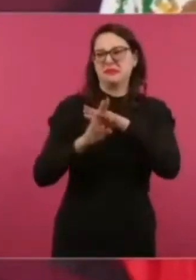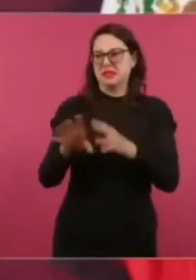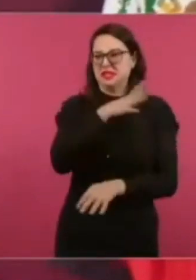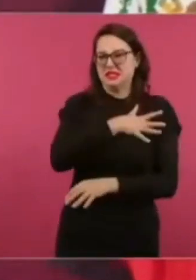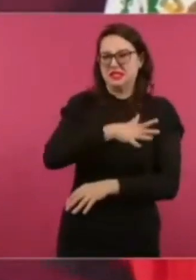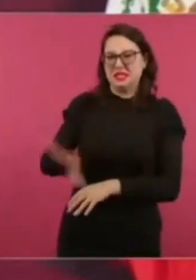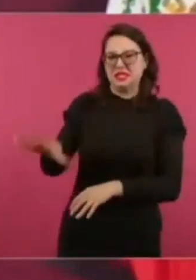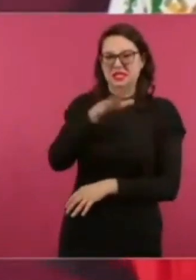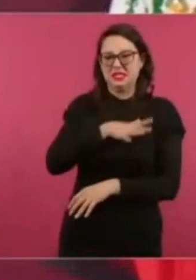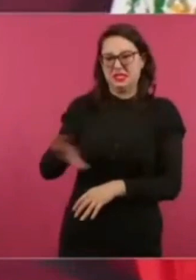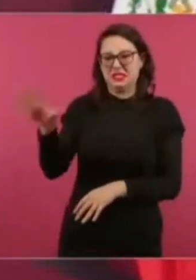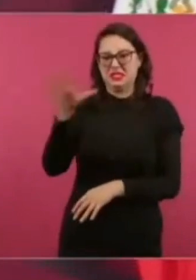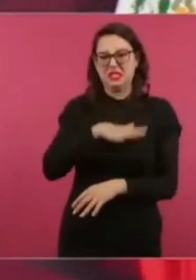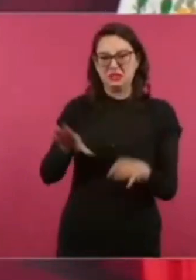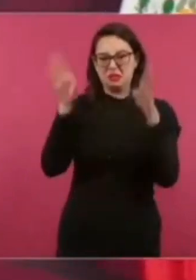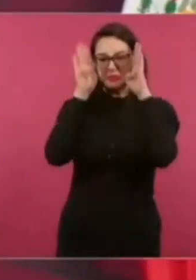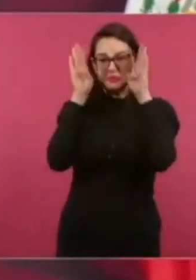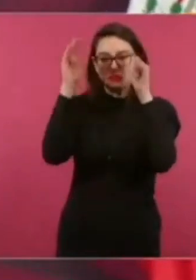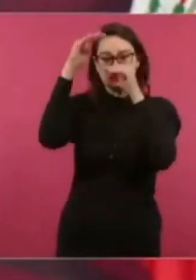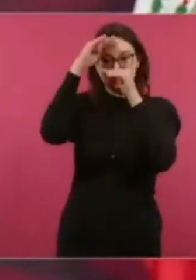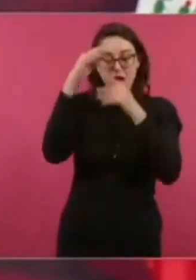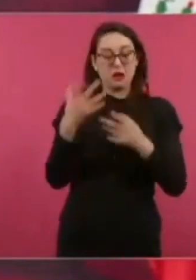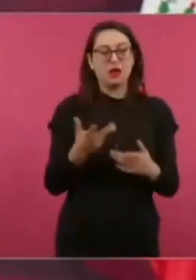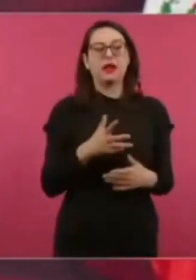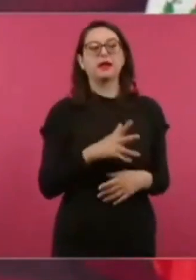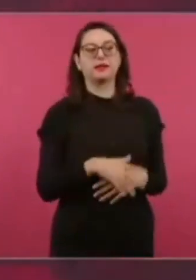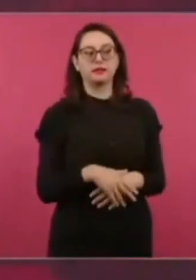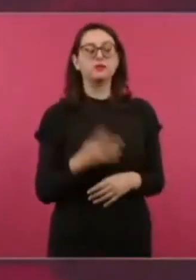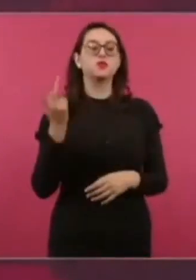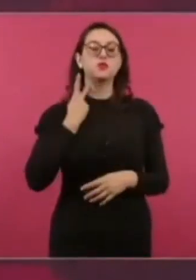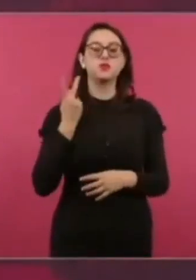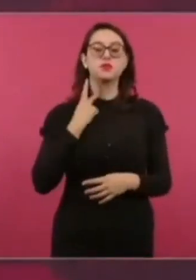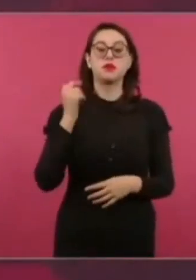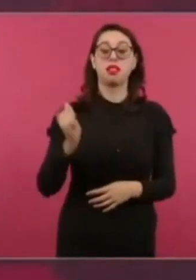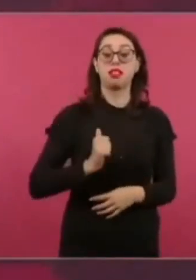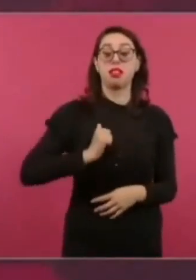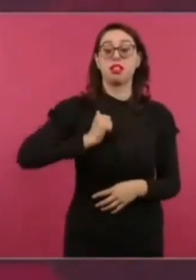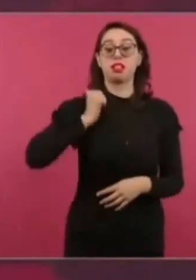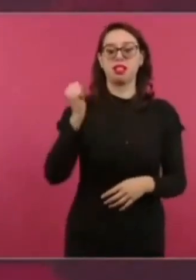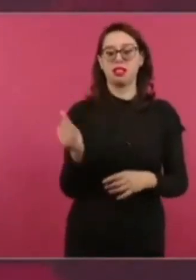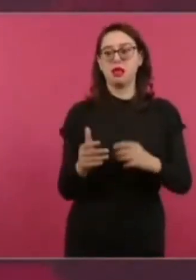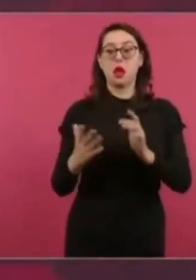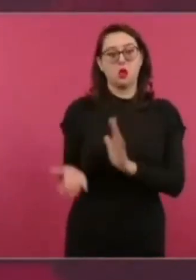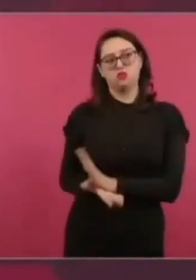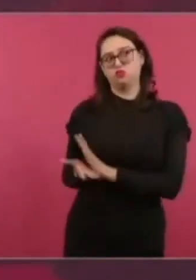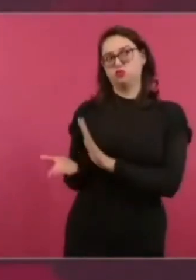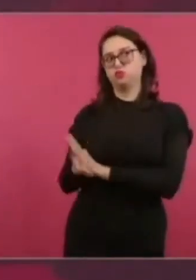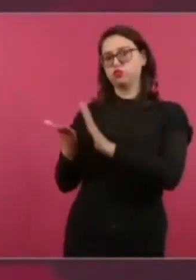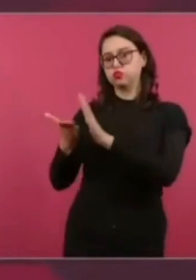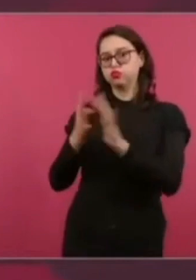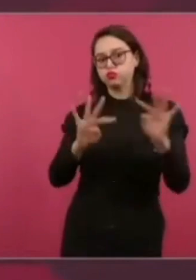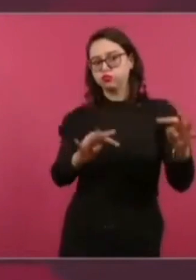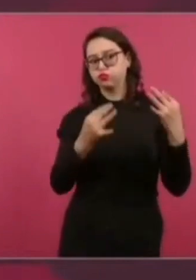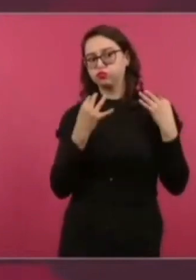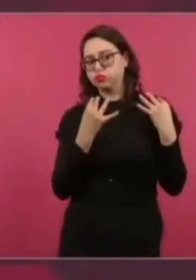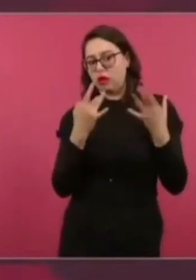deciden hacer muros. Han logrado en todo ese tiempo